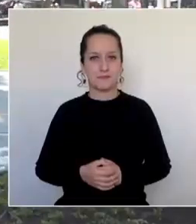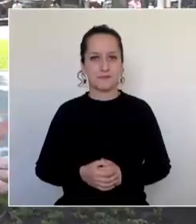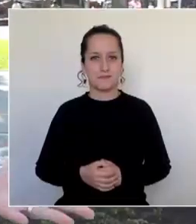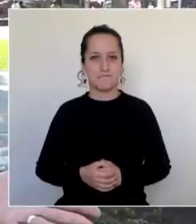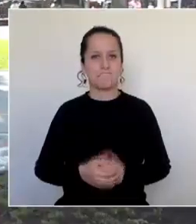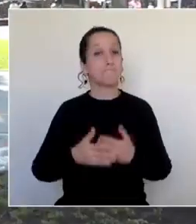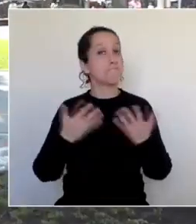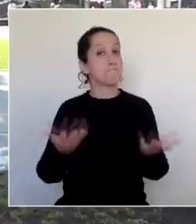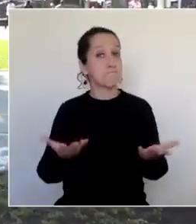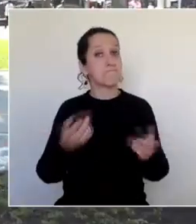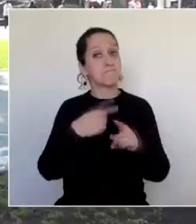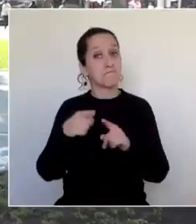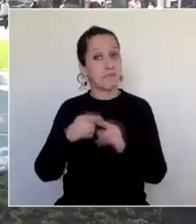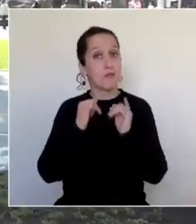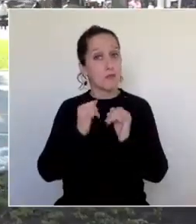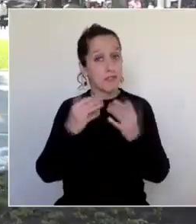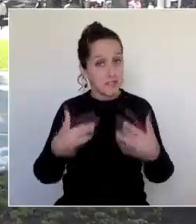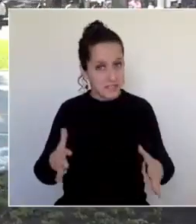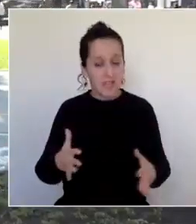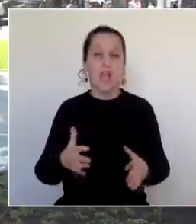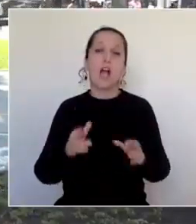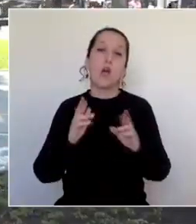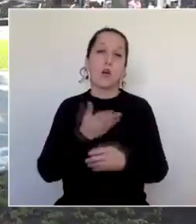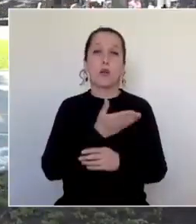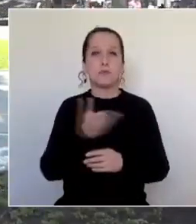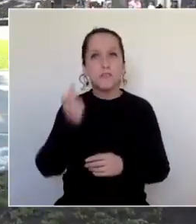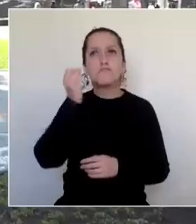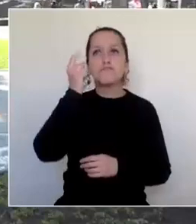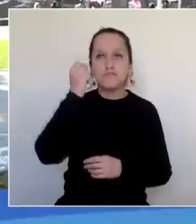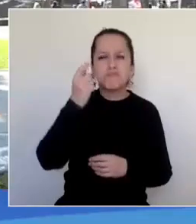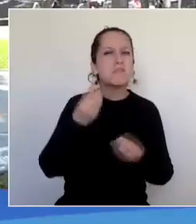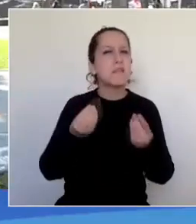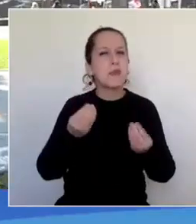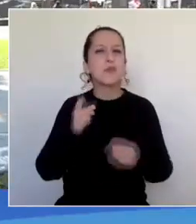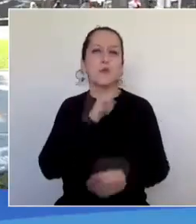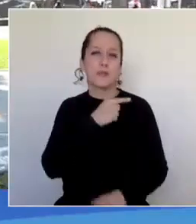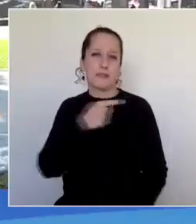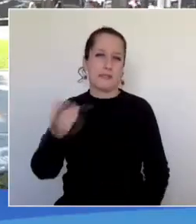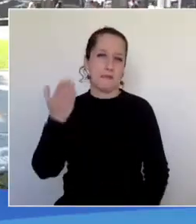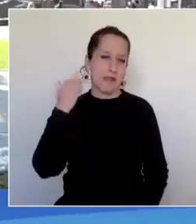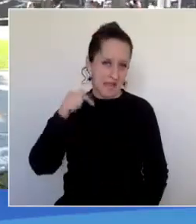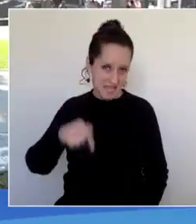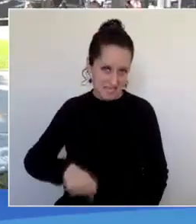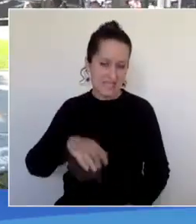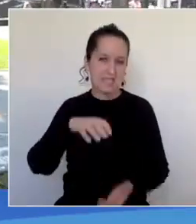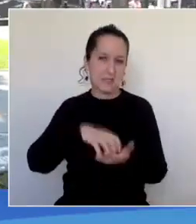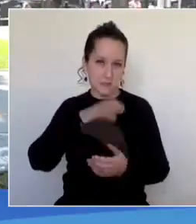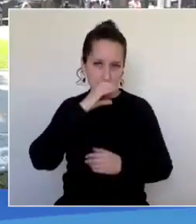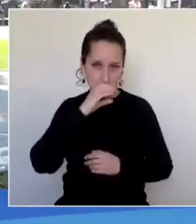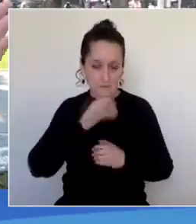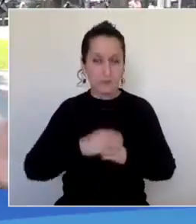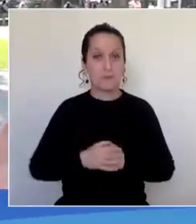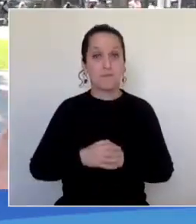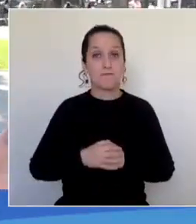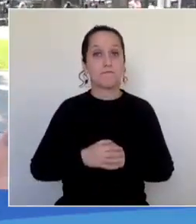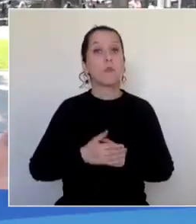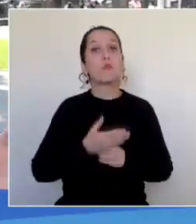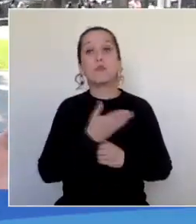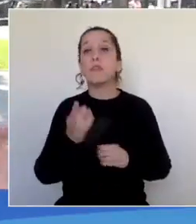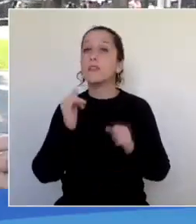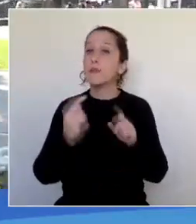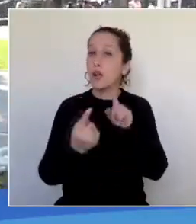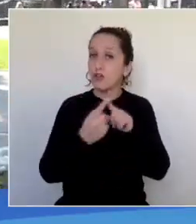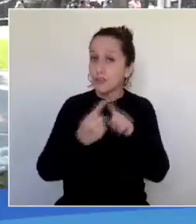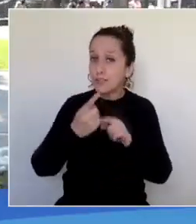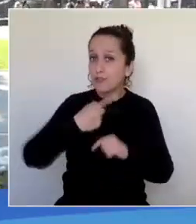Y de esta forma ya nos despedimos esperamos que se hayan informado de todo lo que ocurrió durante esta última semana acá en la comuna de Penquista manténganse siempre en